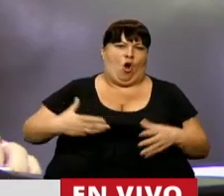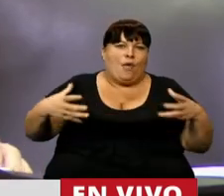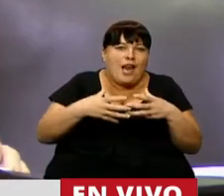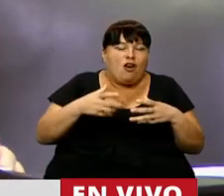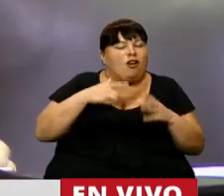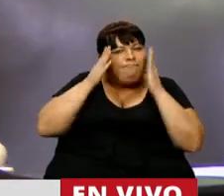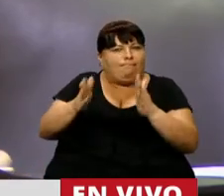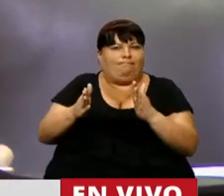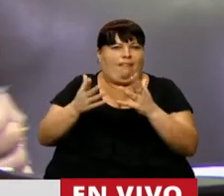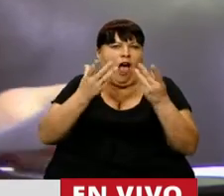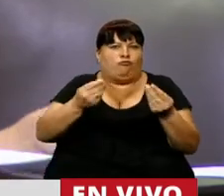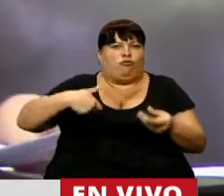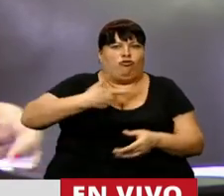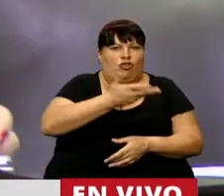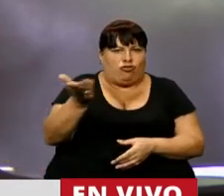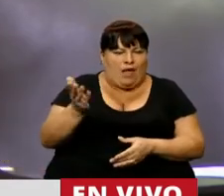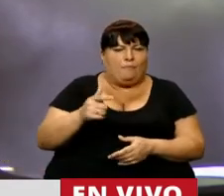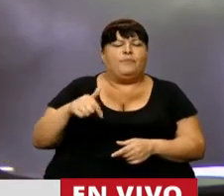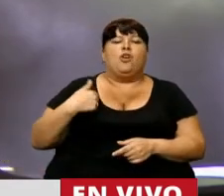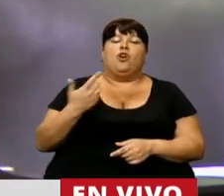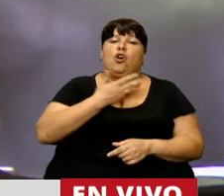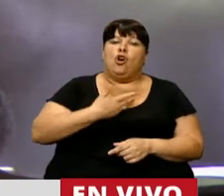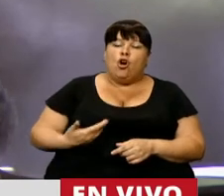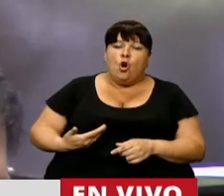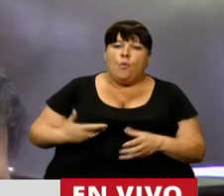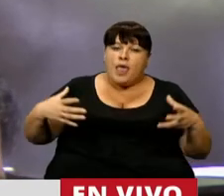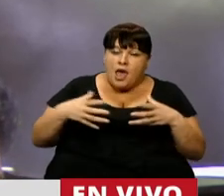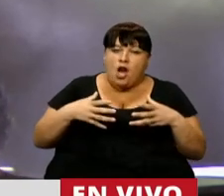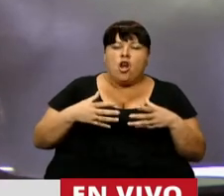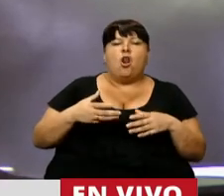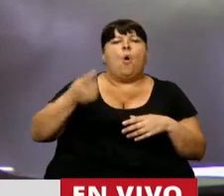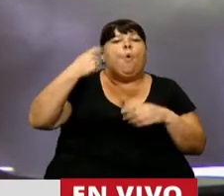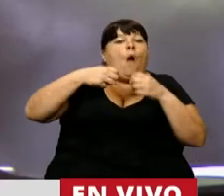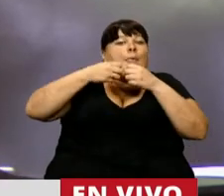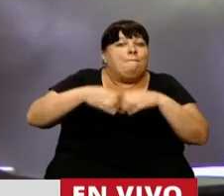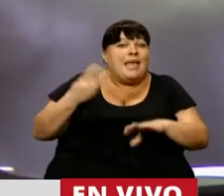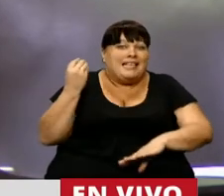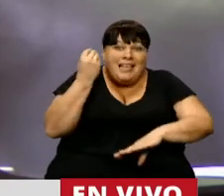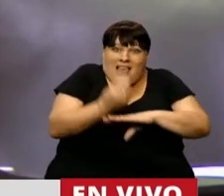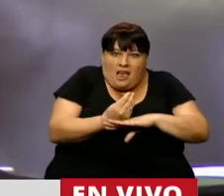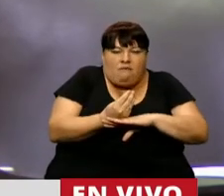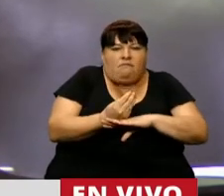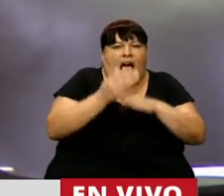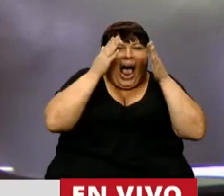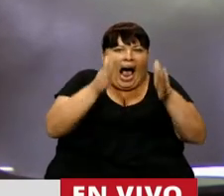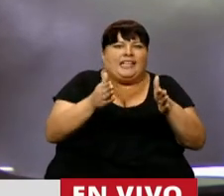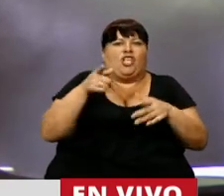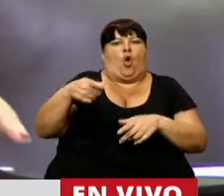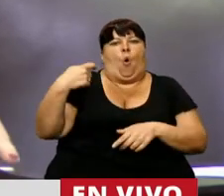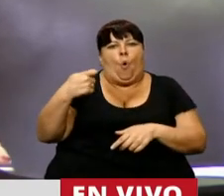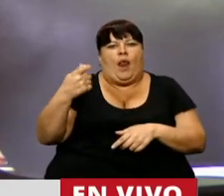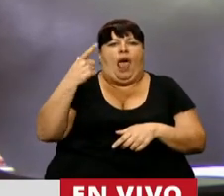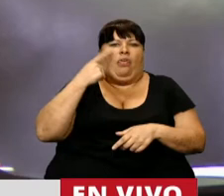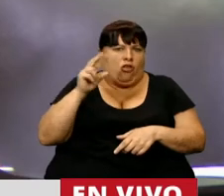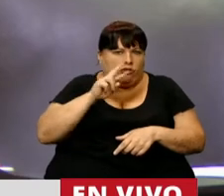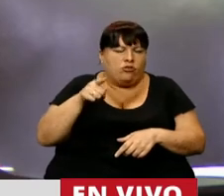política. Nuestro gobierno se ocupó desde el primer día que asumió esta gestión de nuestros jubilados y